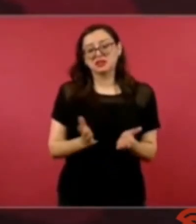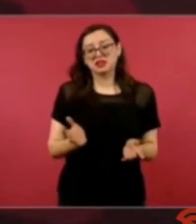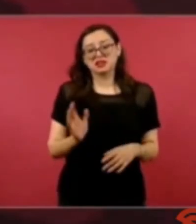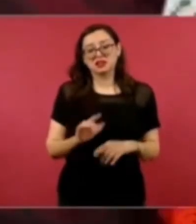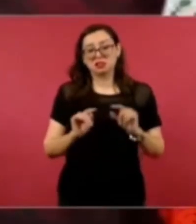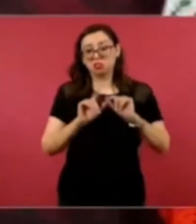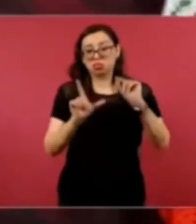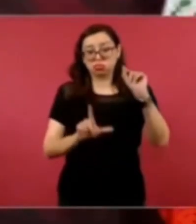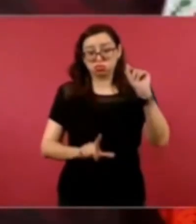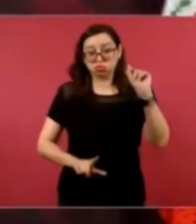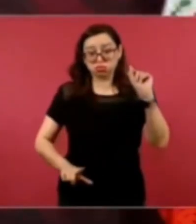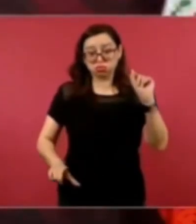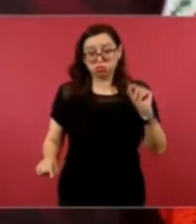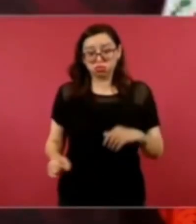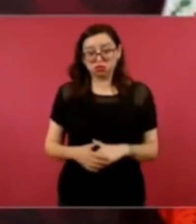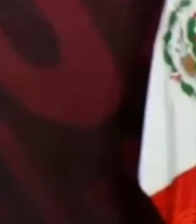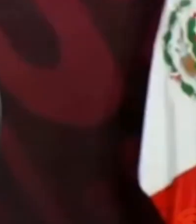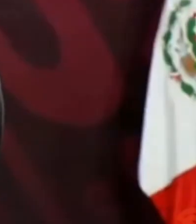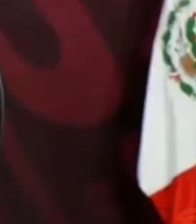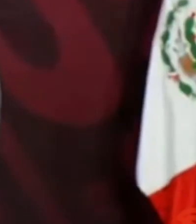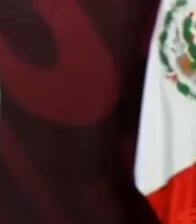sin disciplina